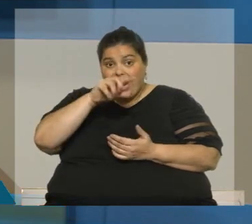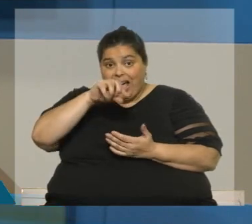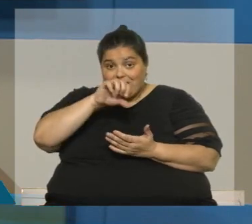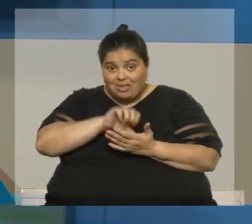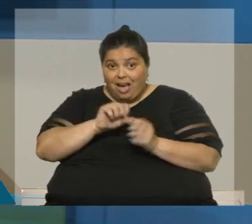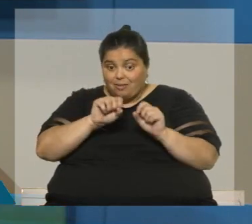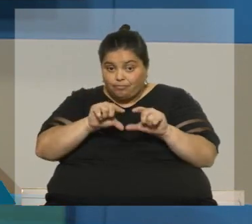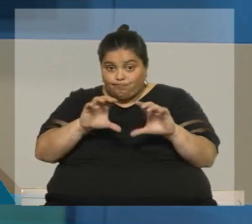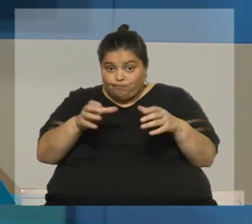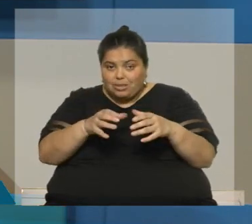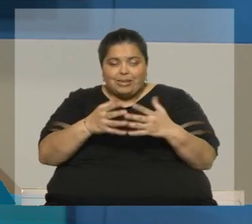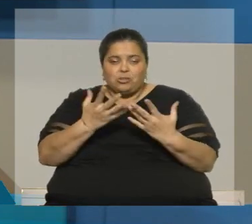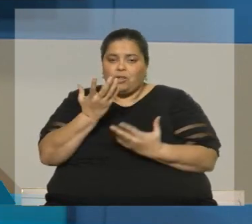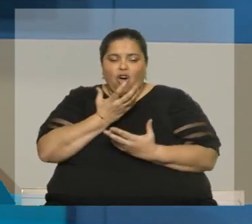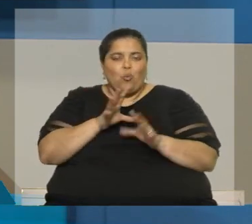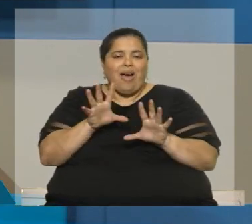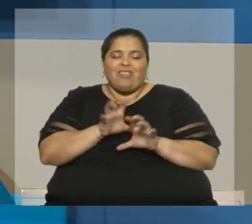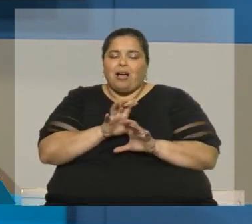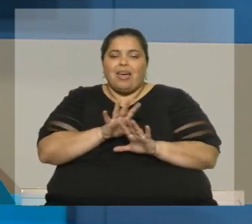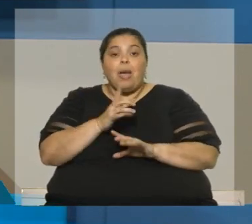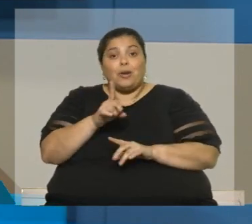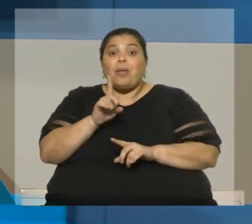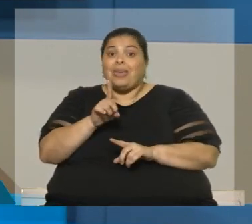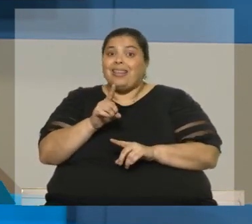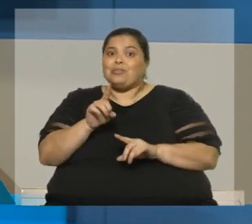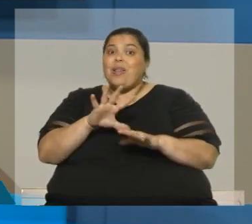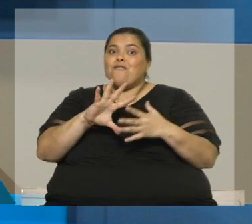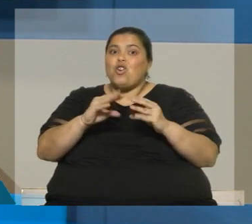misma es una tragedia, pero Ucrania es una advertencia